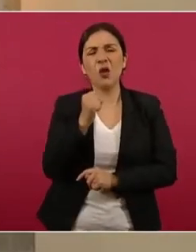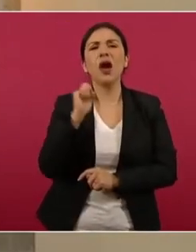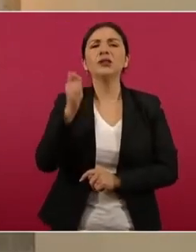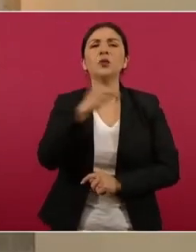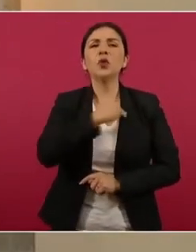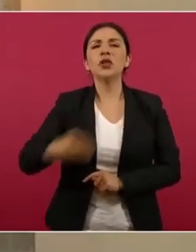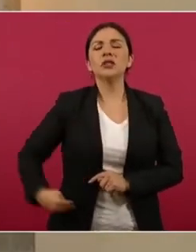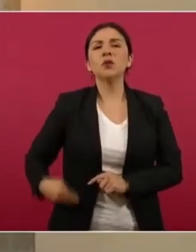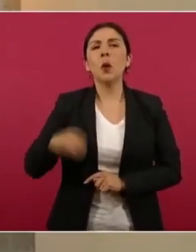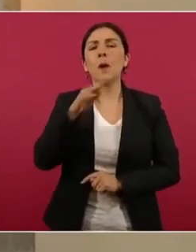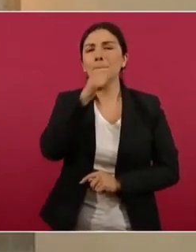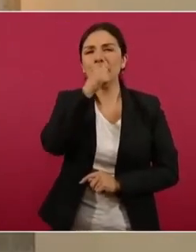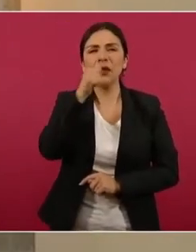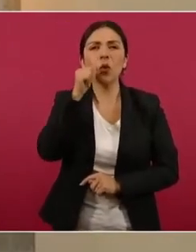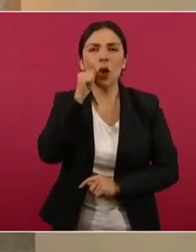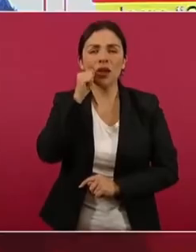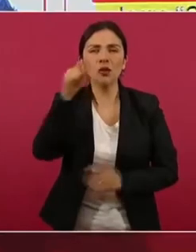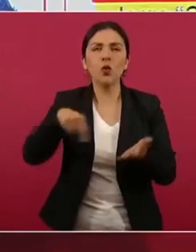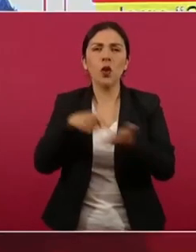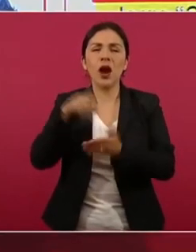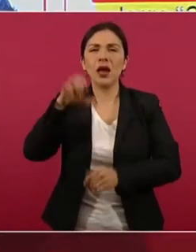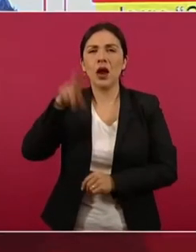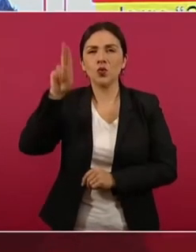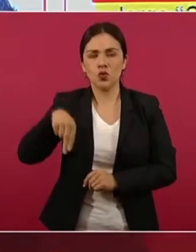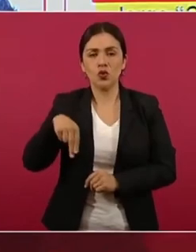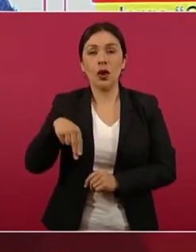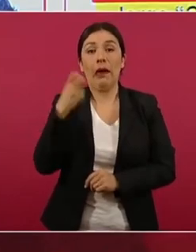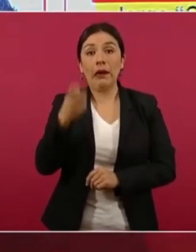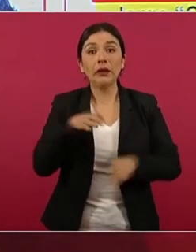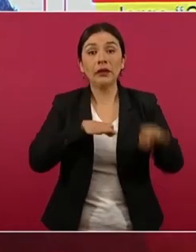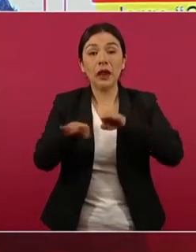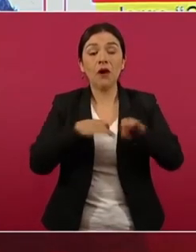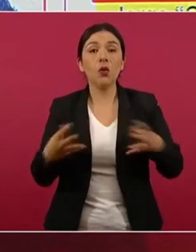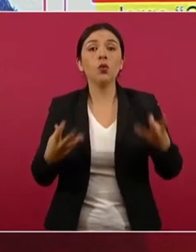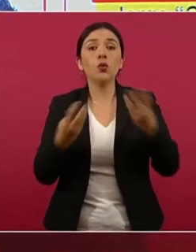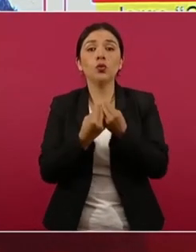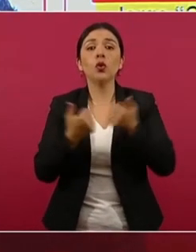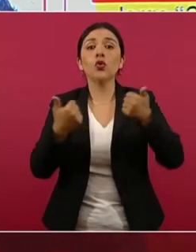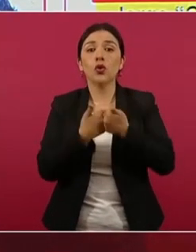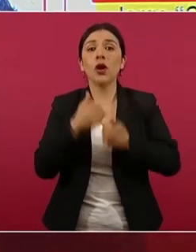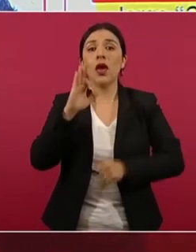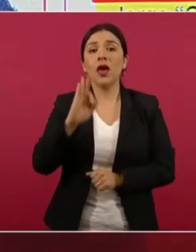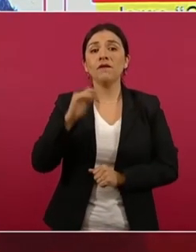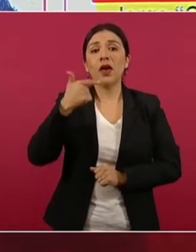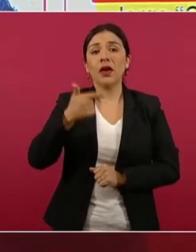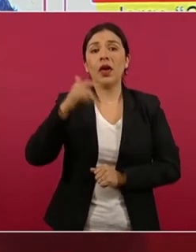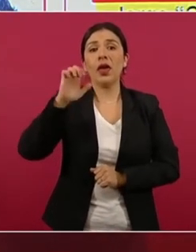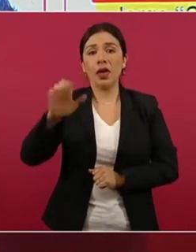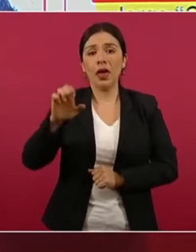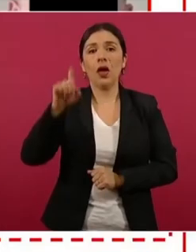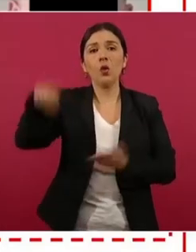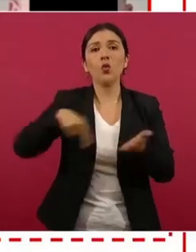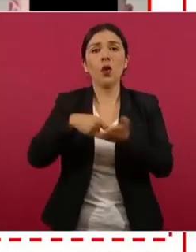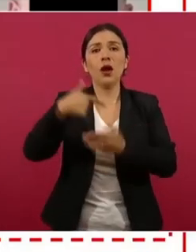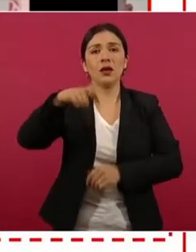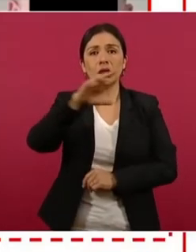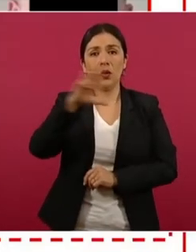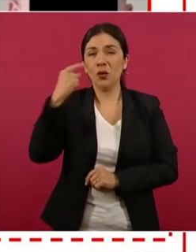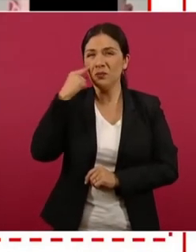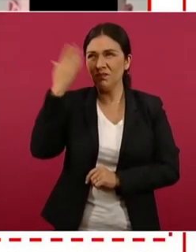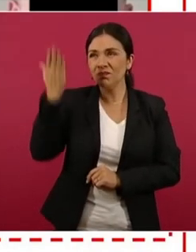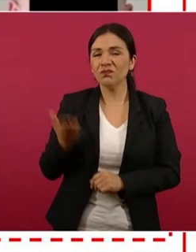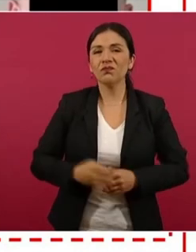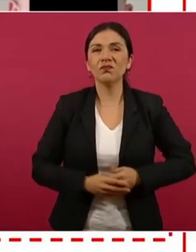Juárez, Cancún, Quintana Roo. Esta fue una operación coordinada por la Fiscalía General de Justicia de Quintana Roo,